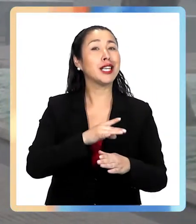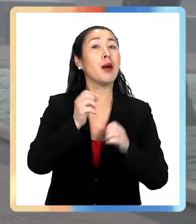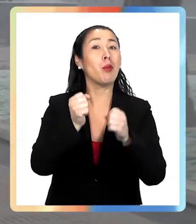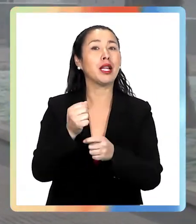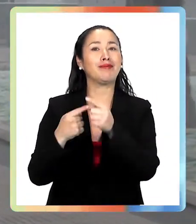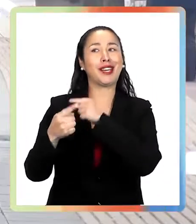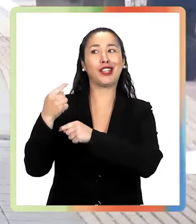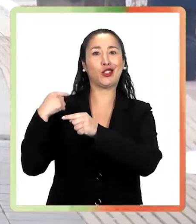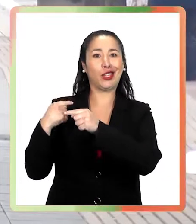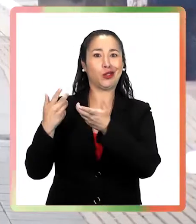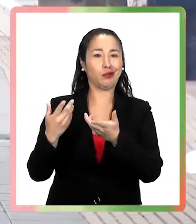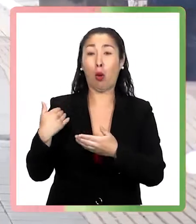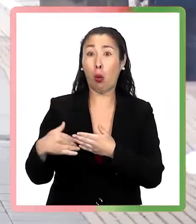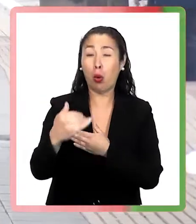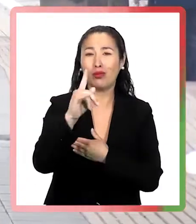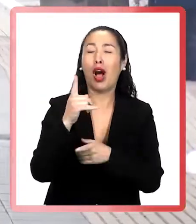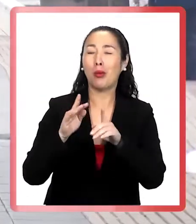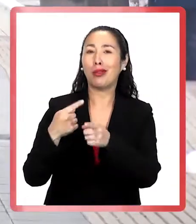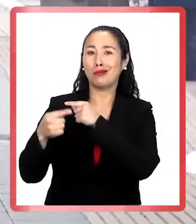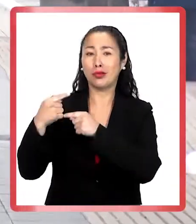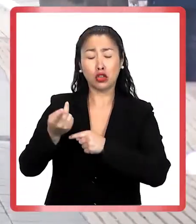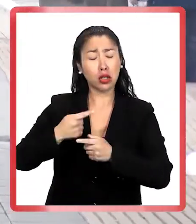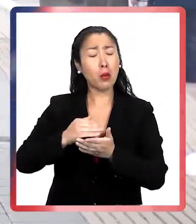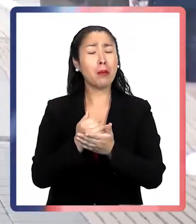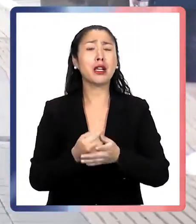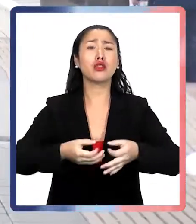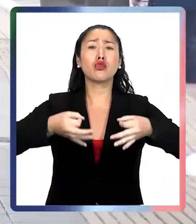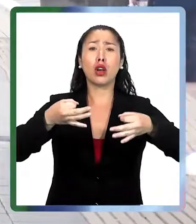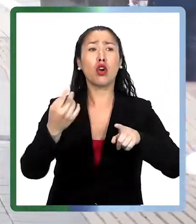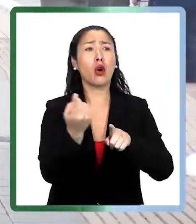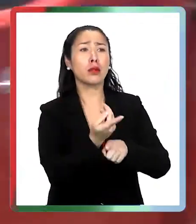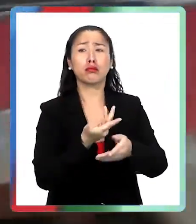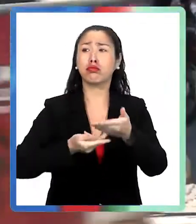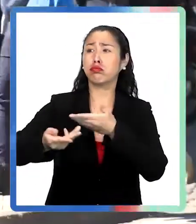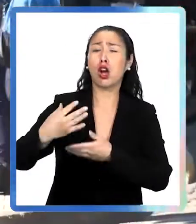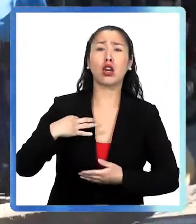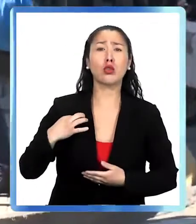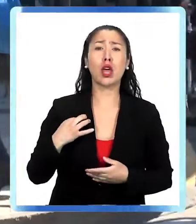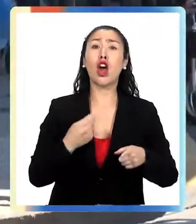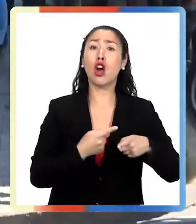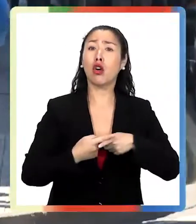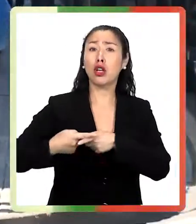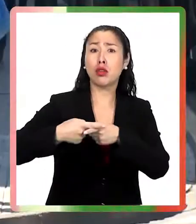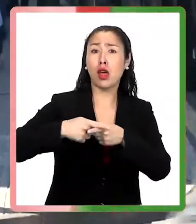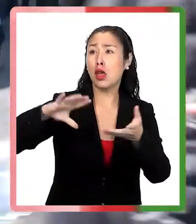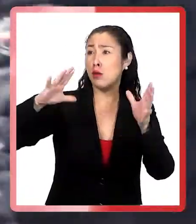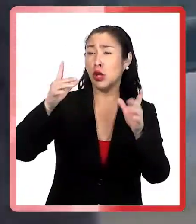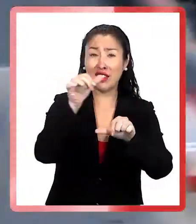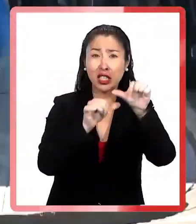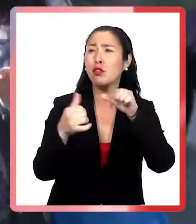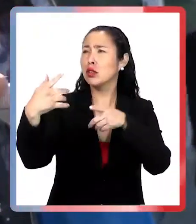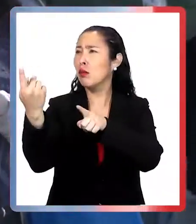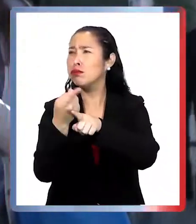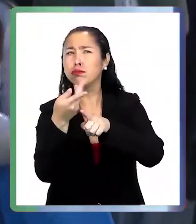enfrentar retrocesos. Tenemos un plan sólido, dialogado con la ciudadanía, con las sociedades del